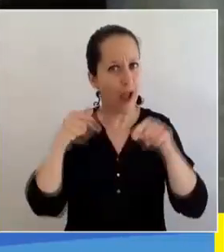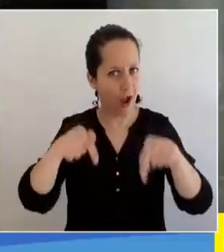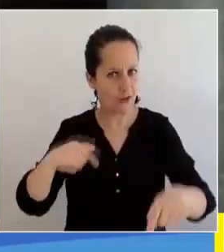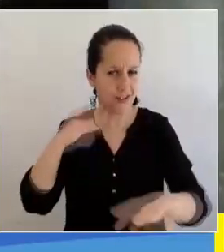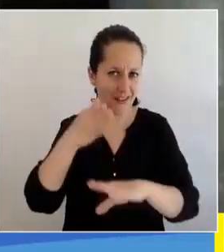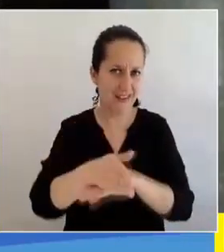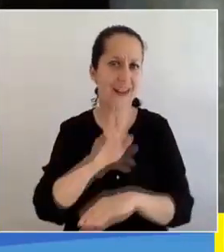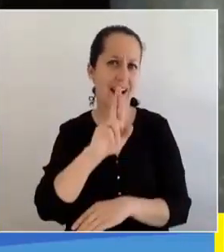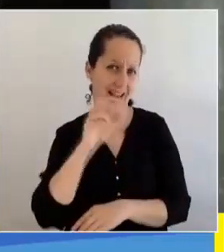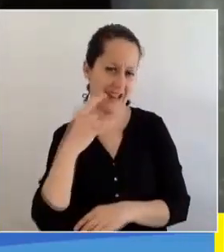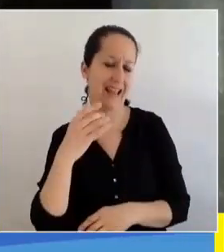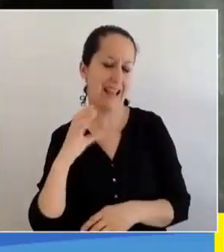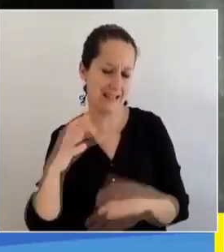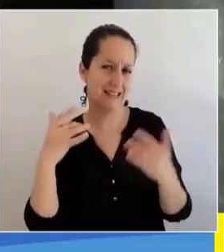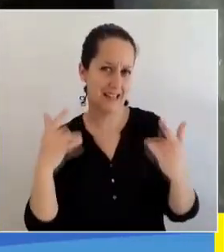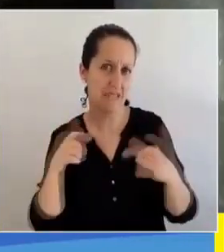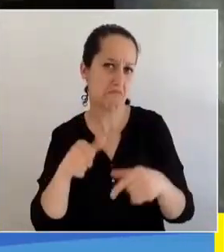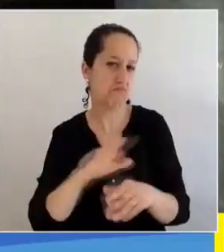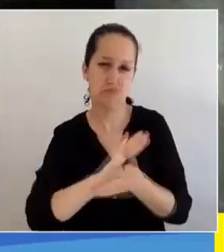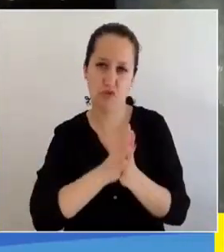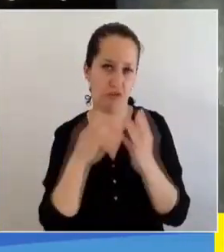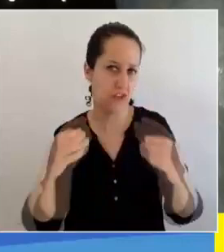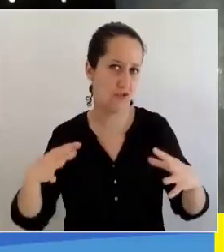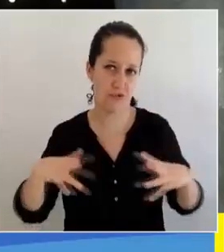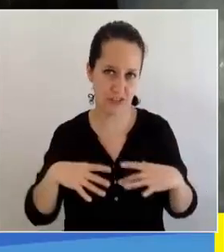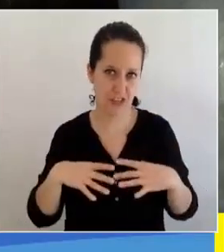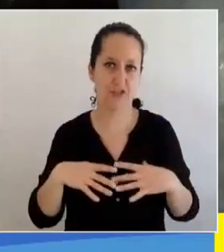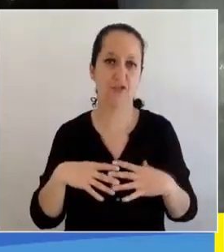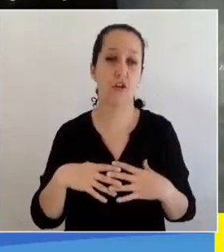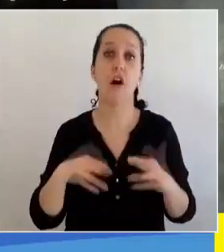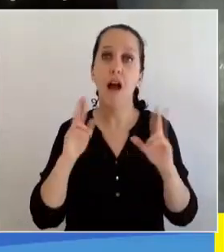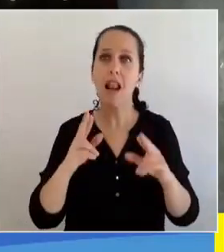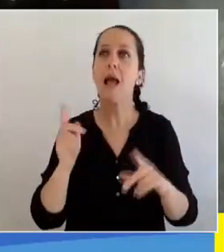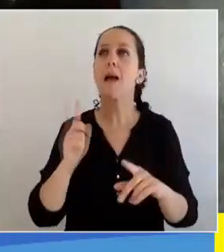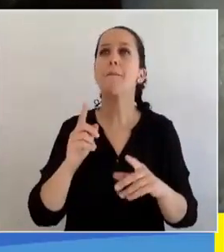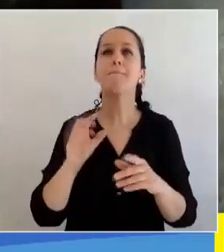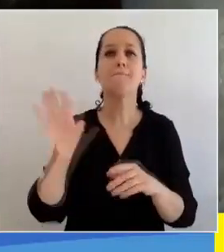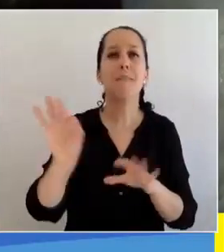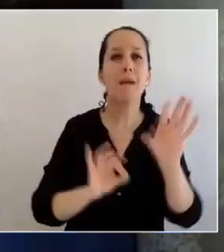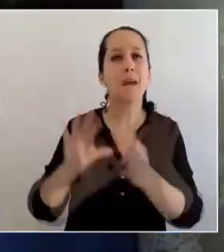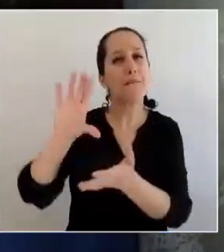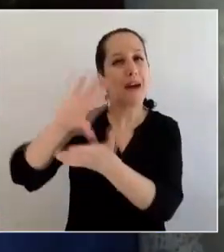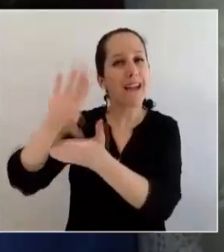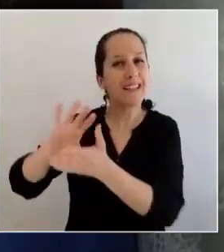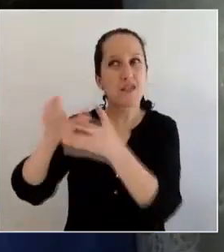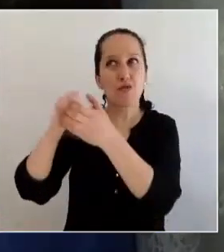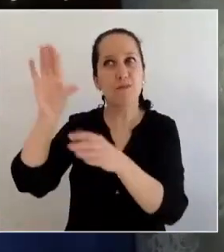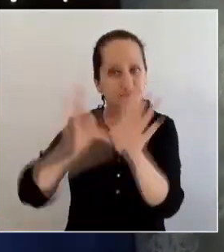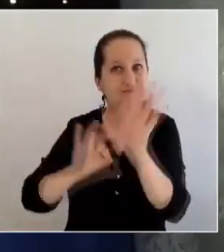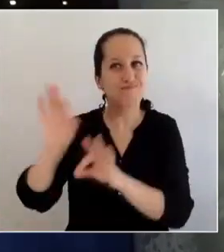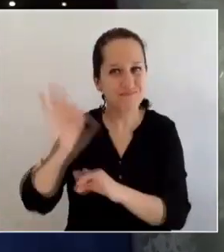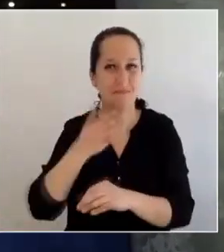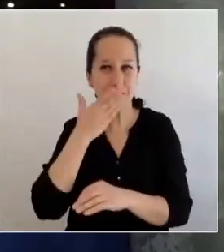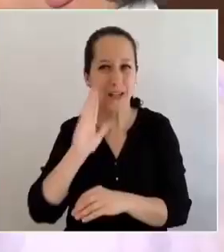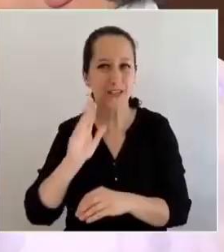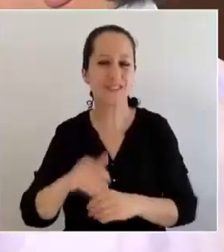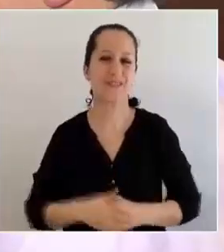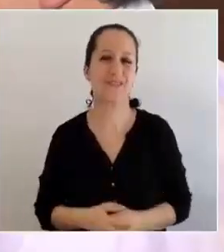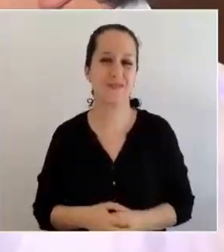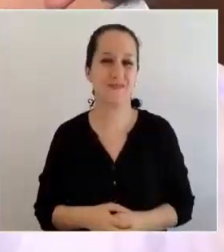asistido, así que la verdad contento, todo bien la verdad. Ojalá traigan más artistas extranjeros, estaría bueno.